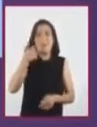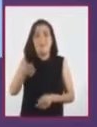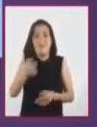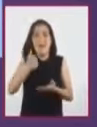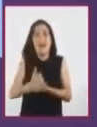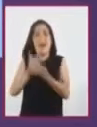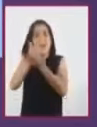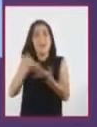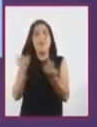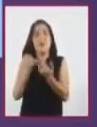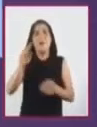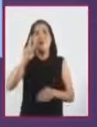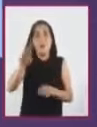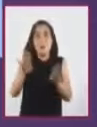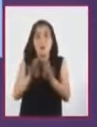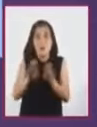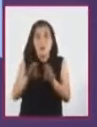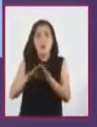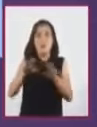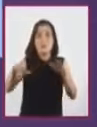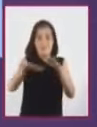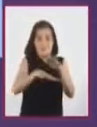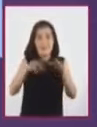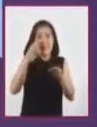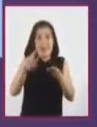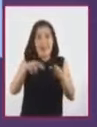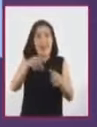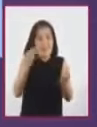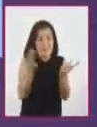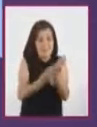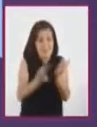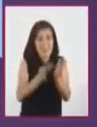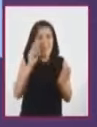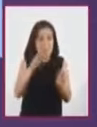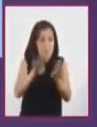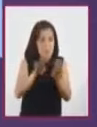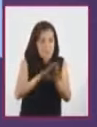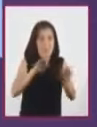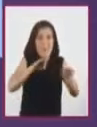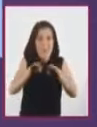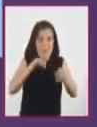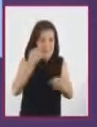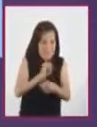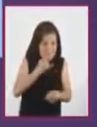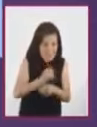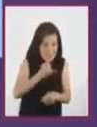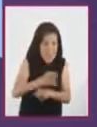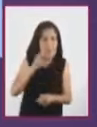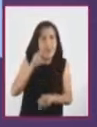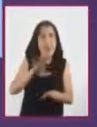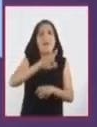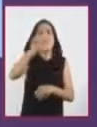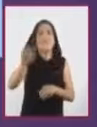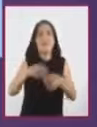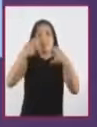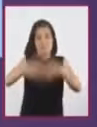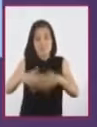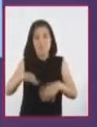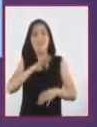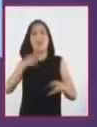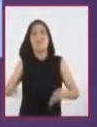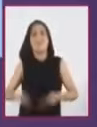torno, que permite trabajar piezas metálicas, mejorando las diversas técnicas y fundamentando la producción industrializada.